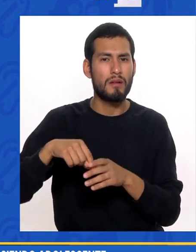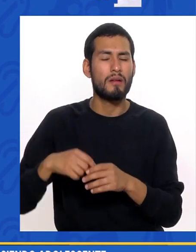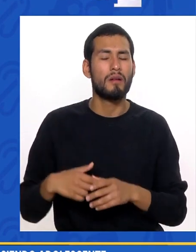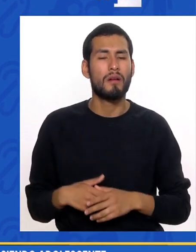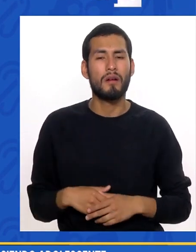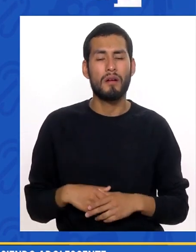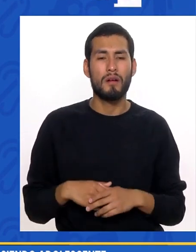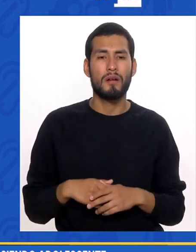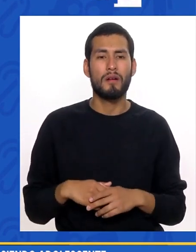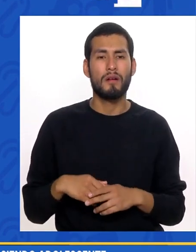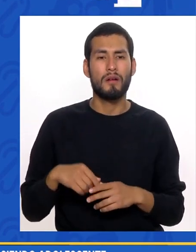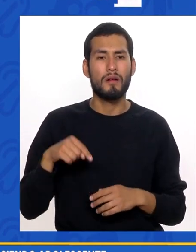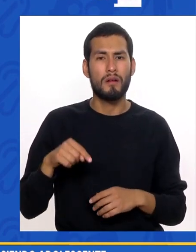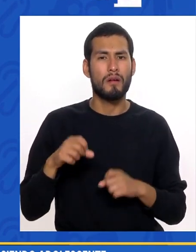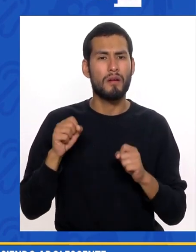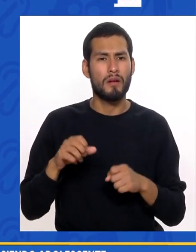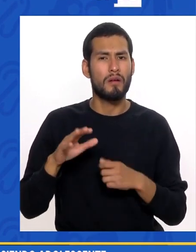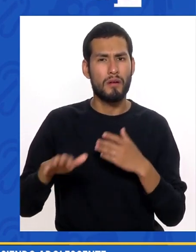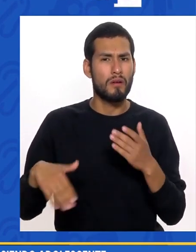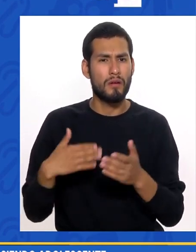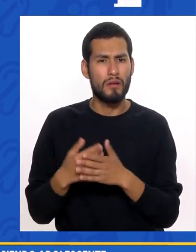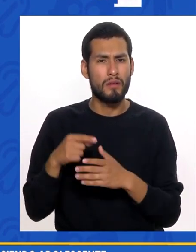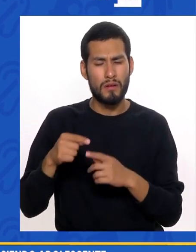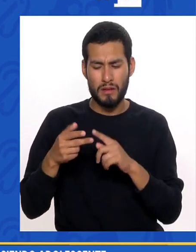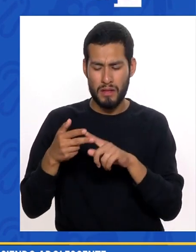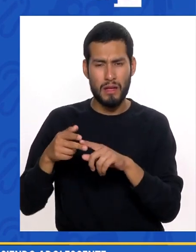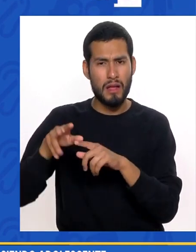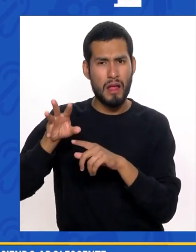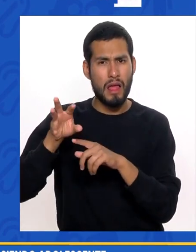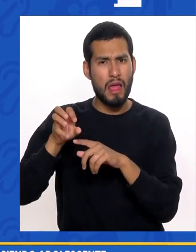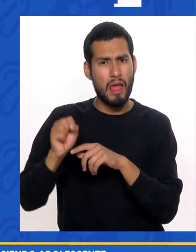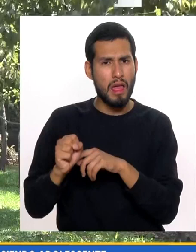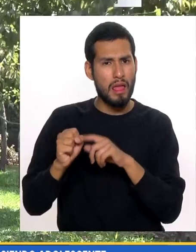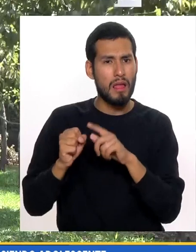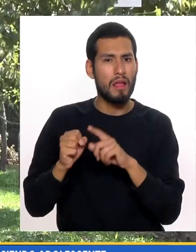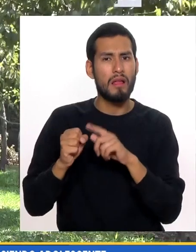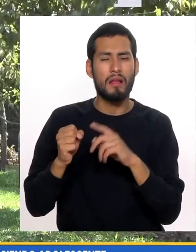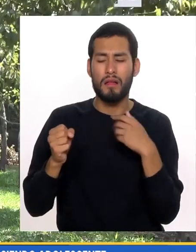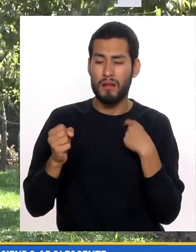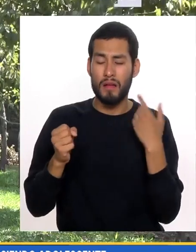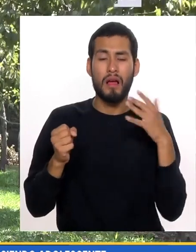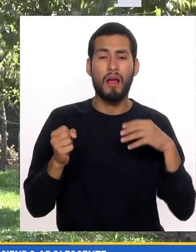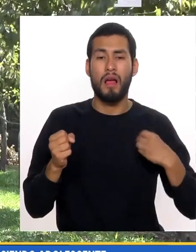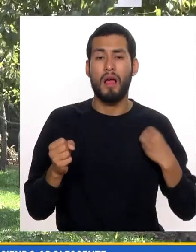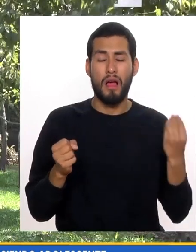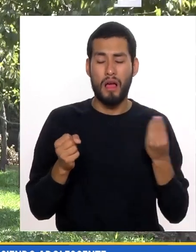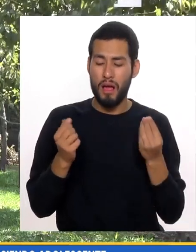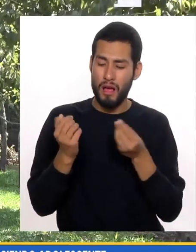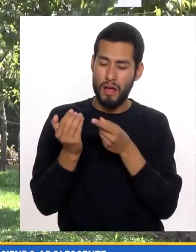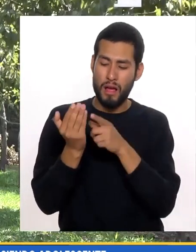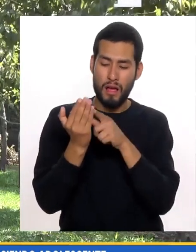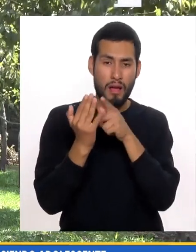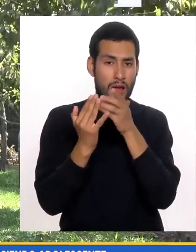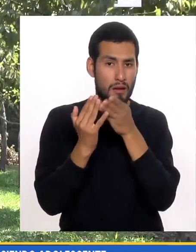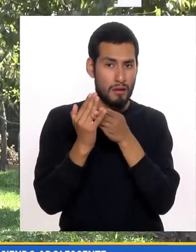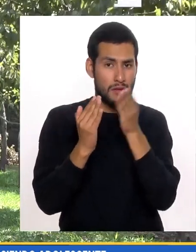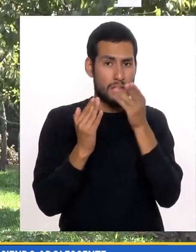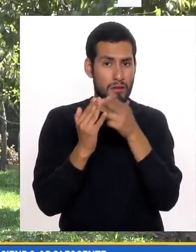taza Herviendo Donde que Se me pegaron Todos los dedos Ya de adolescente Me cortaron Los dedos